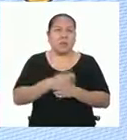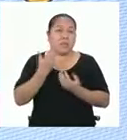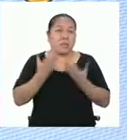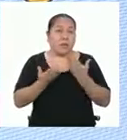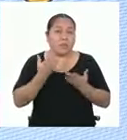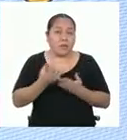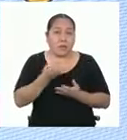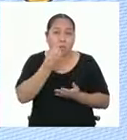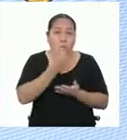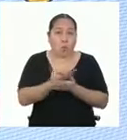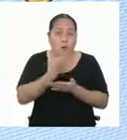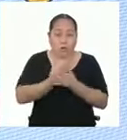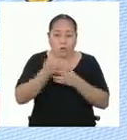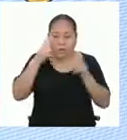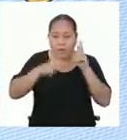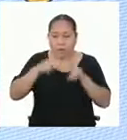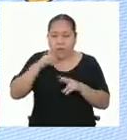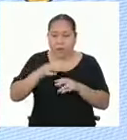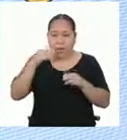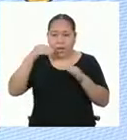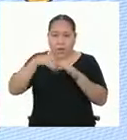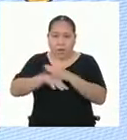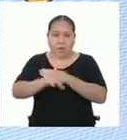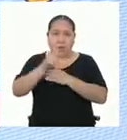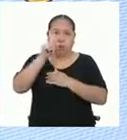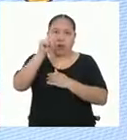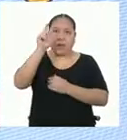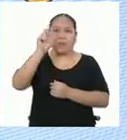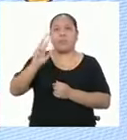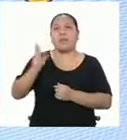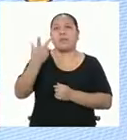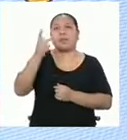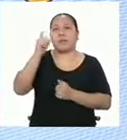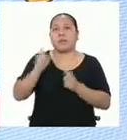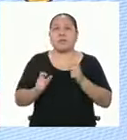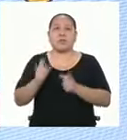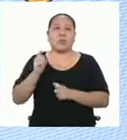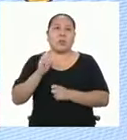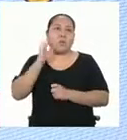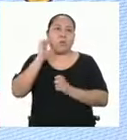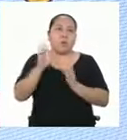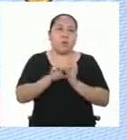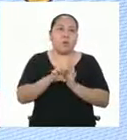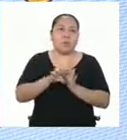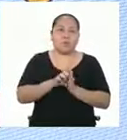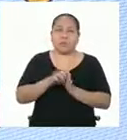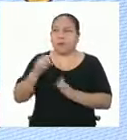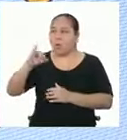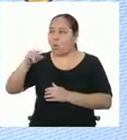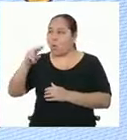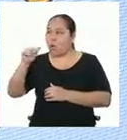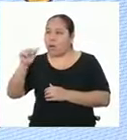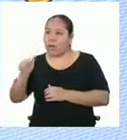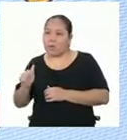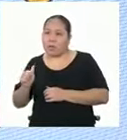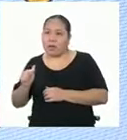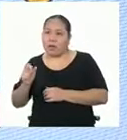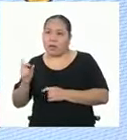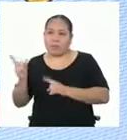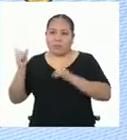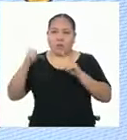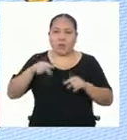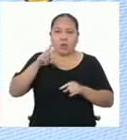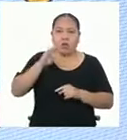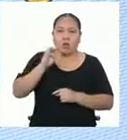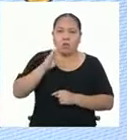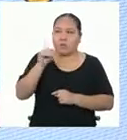también calcular para que entre una tercera persona. Por ejemplo, ¿qué hago si además de Juana viene Roberto? No lo voy